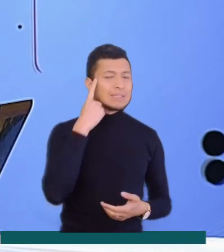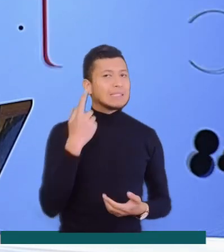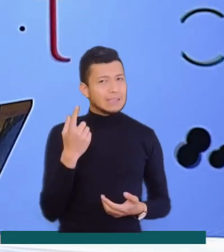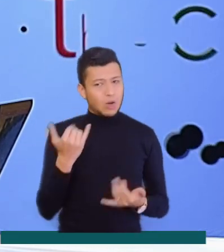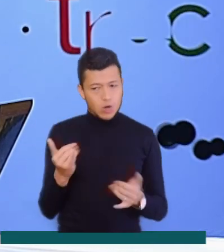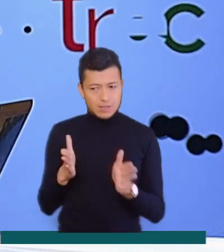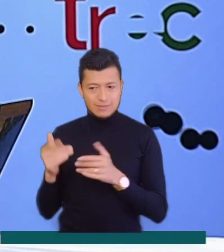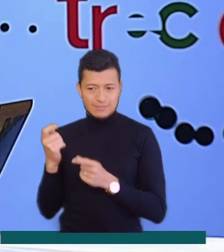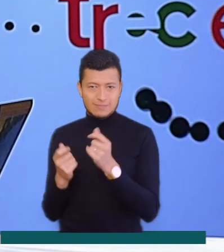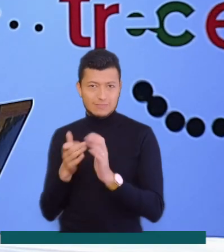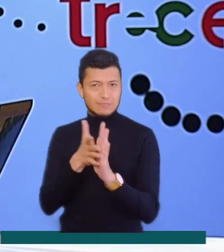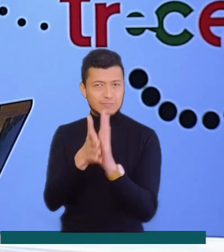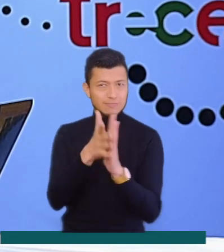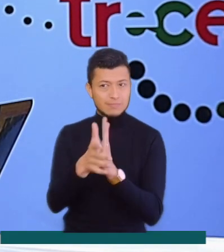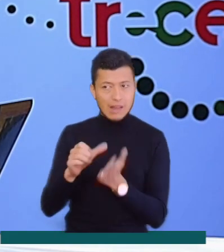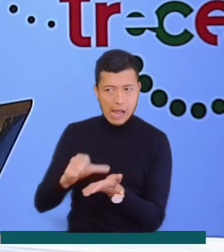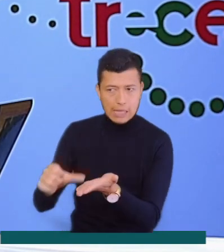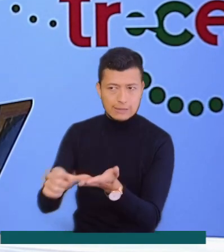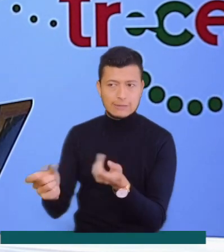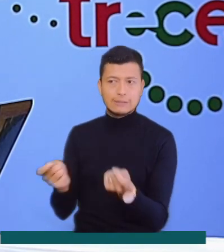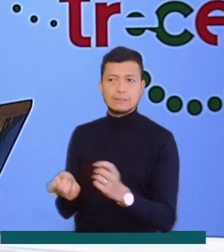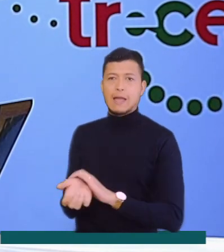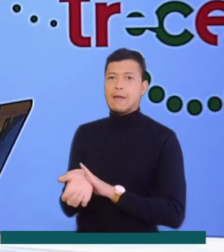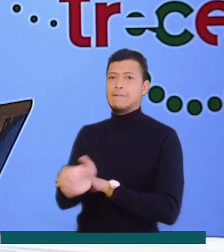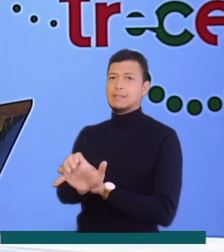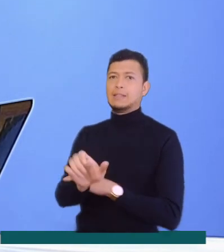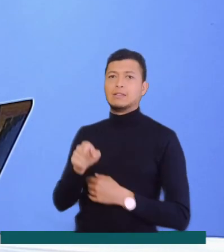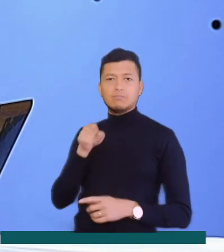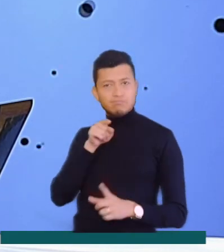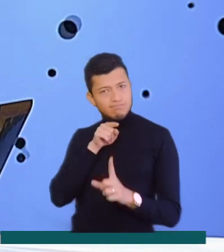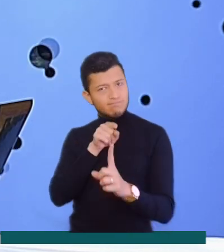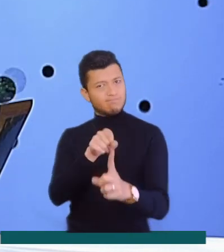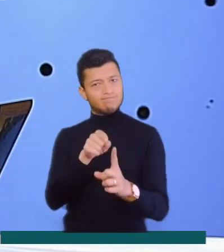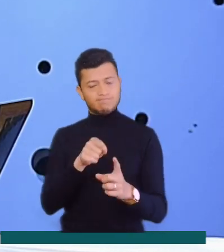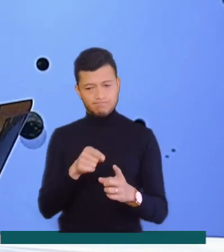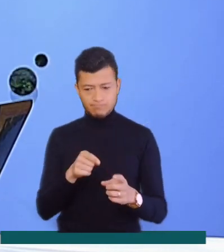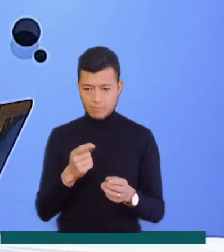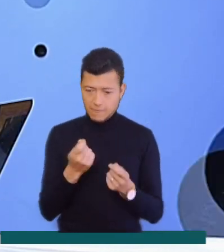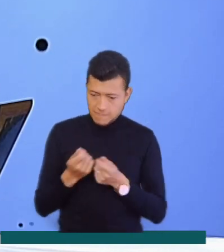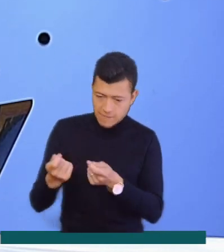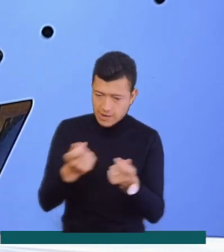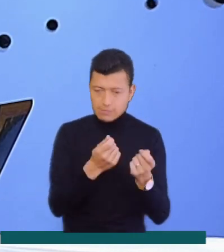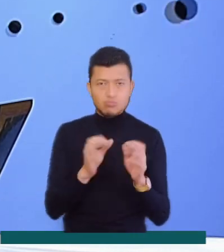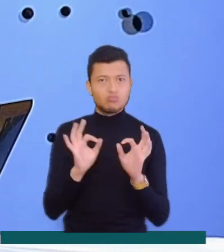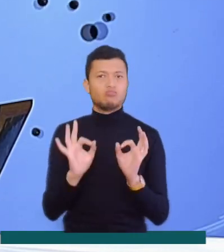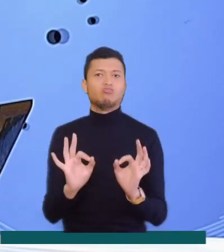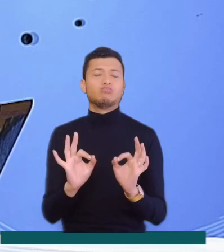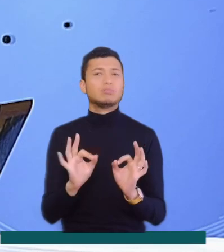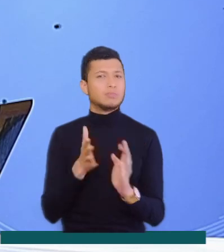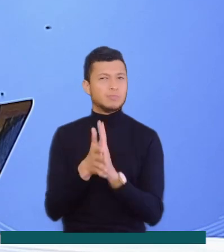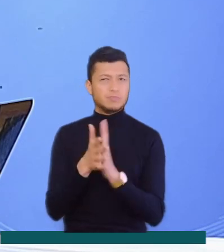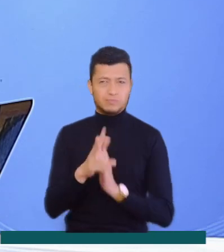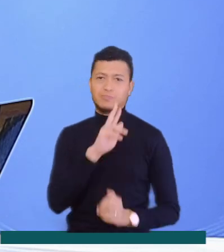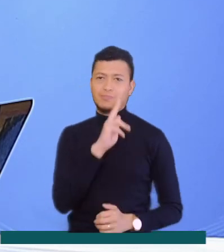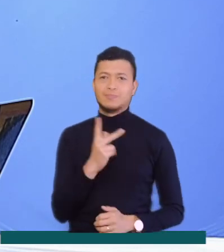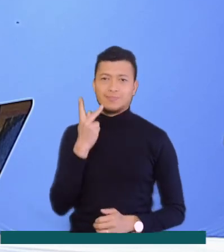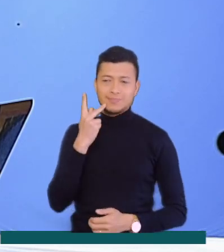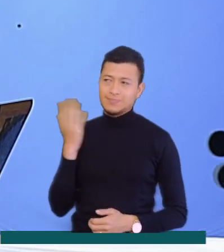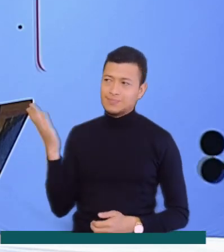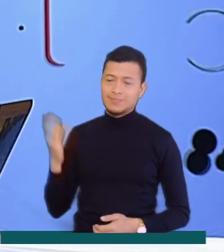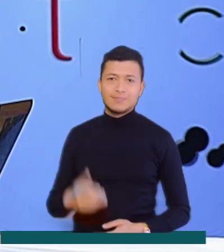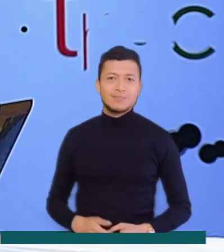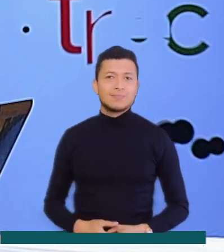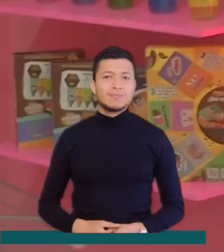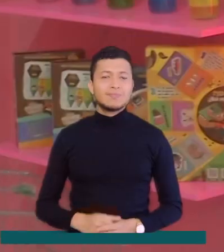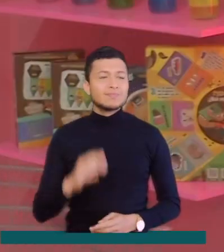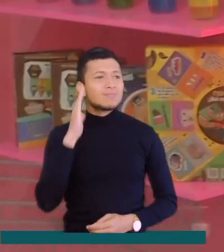Menor le contaremos cuáles son esos gastos que es mejor evitar con el objetivo de mantener una buena salud financiera. Karen Suárez nos cuenta.